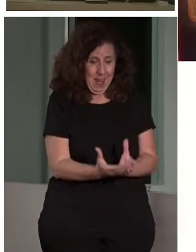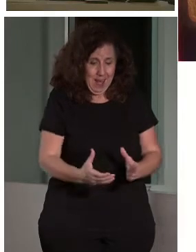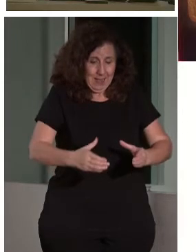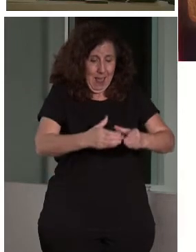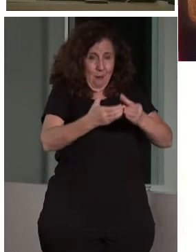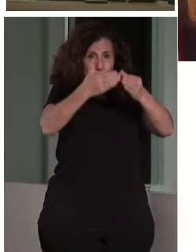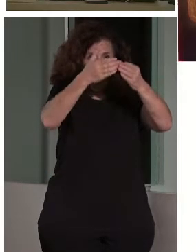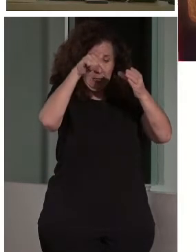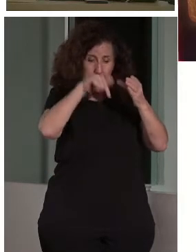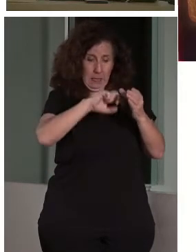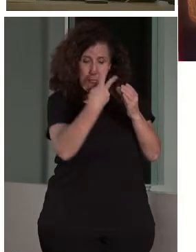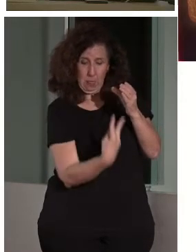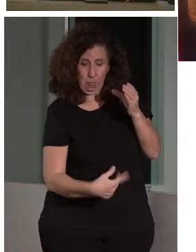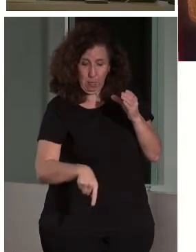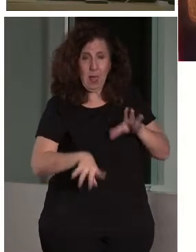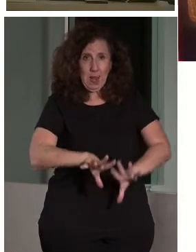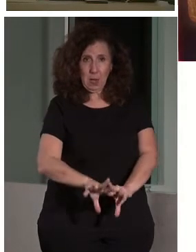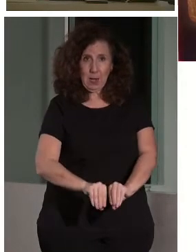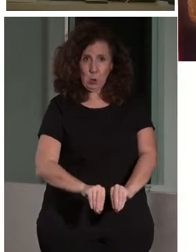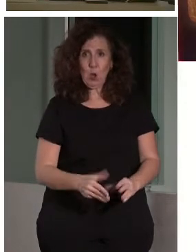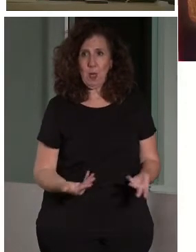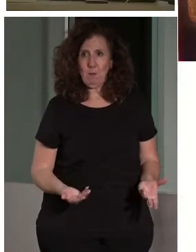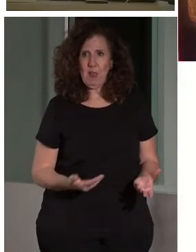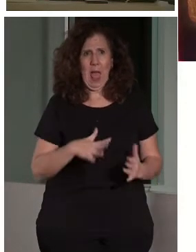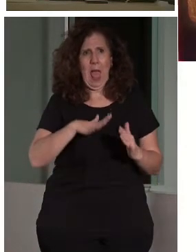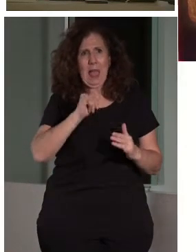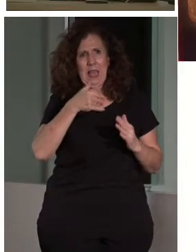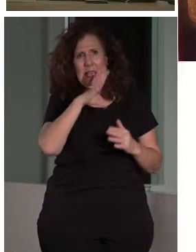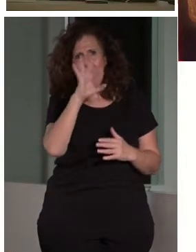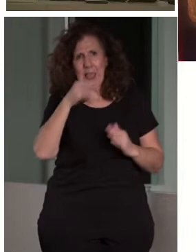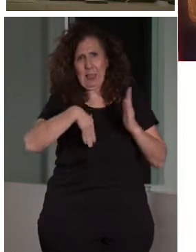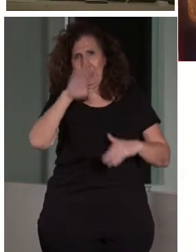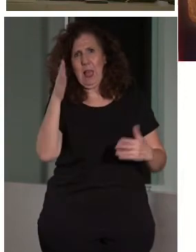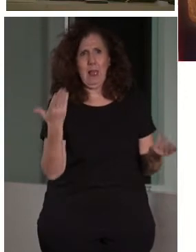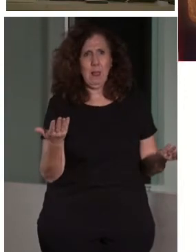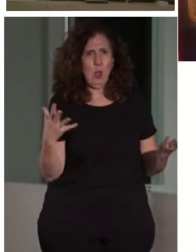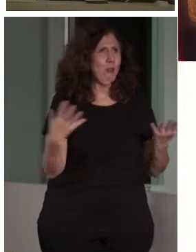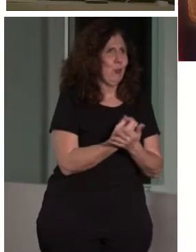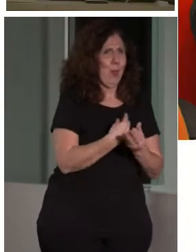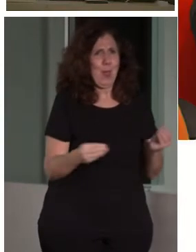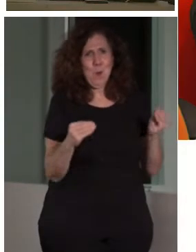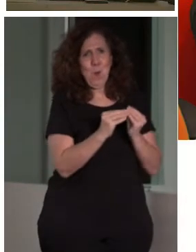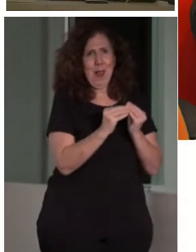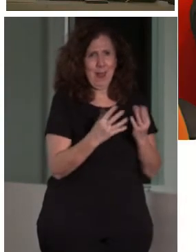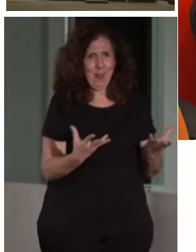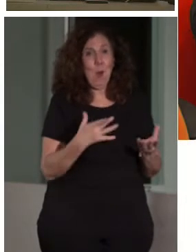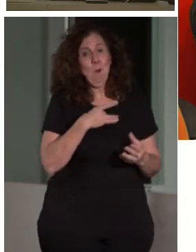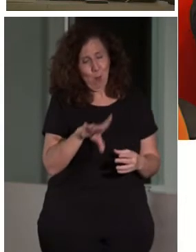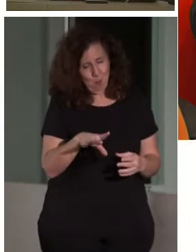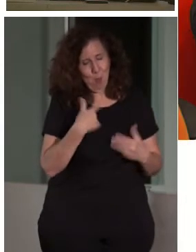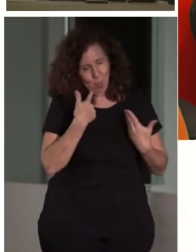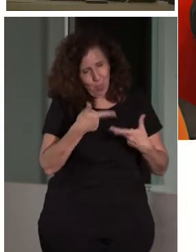Buferrer se tocan. La gente las toca. Tenemos 500. Son todas iguales. Creo que no lo podemos permitir.